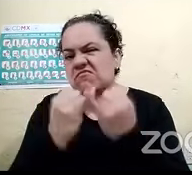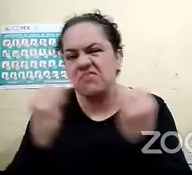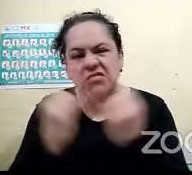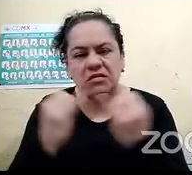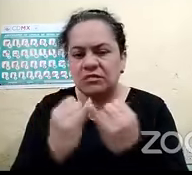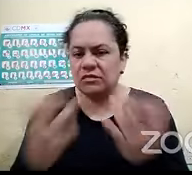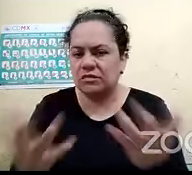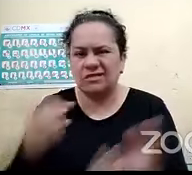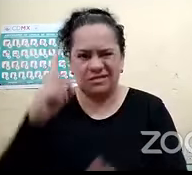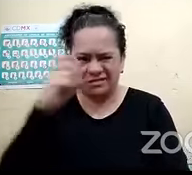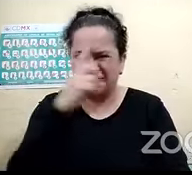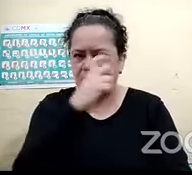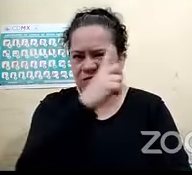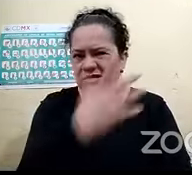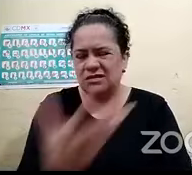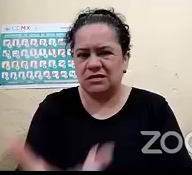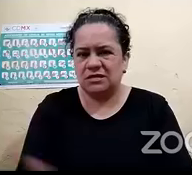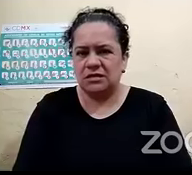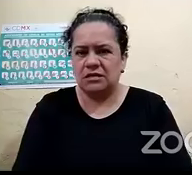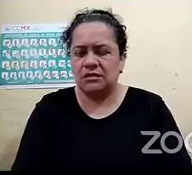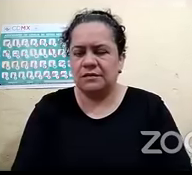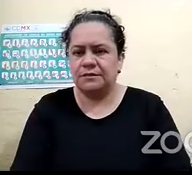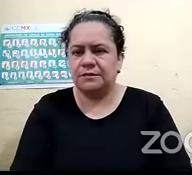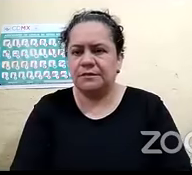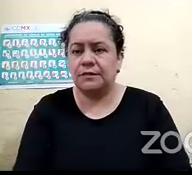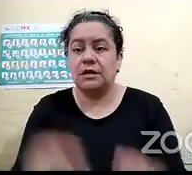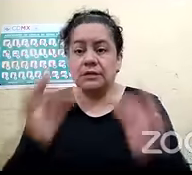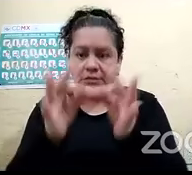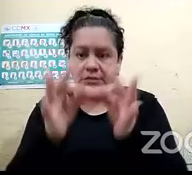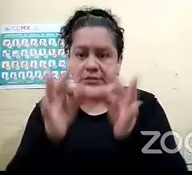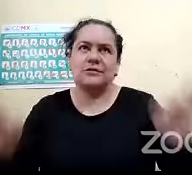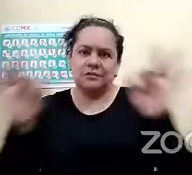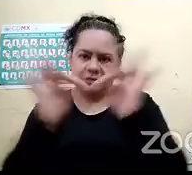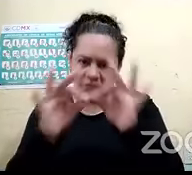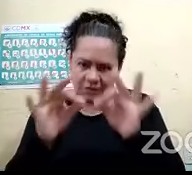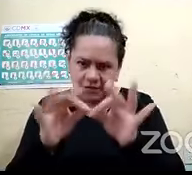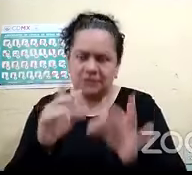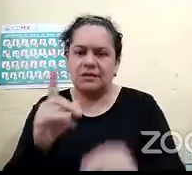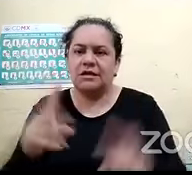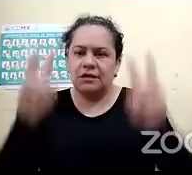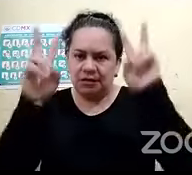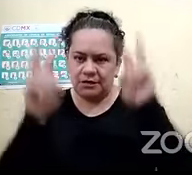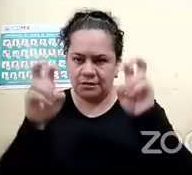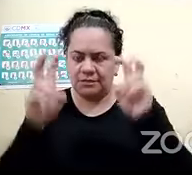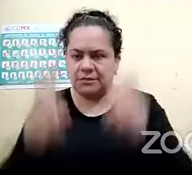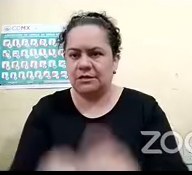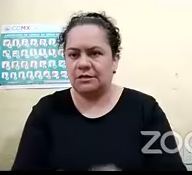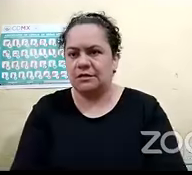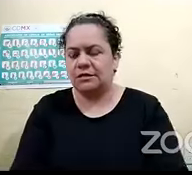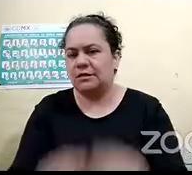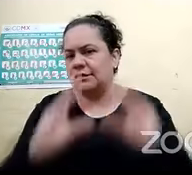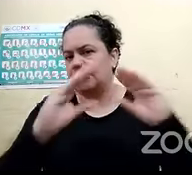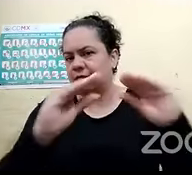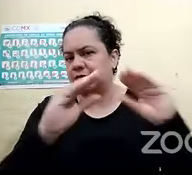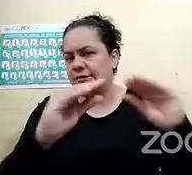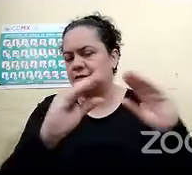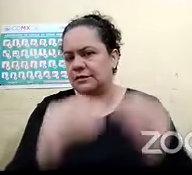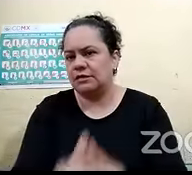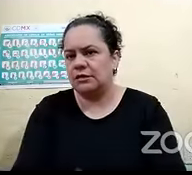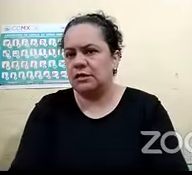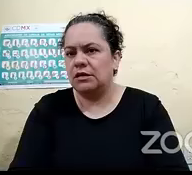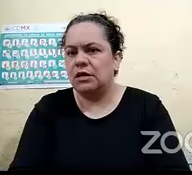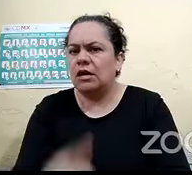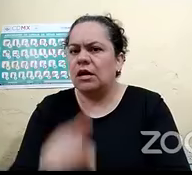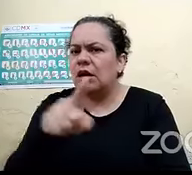que tenemos que aprender y por eso la importancia de querer sensibilizar sobre este tema y a ustedes les han dado